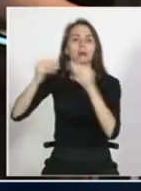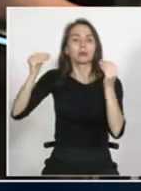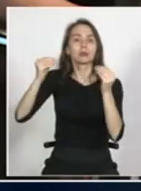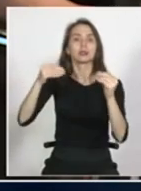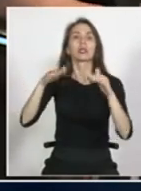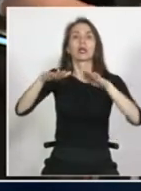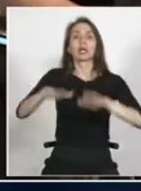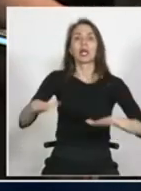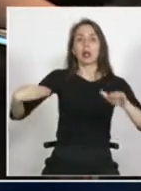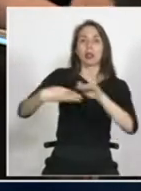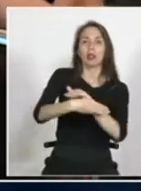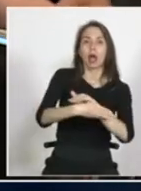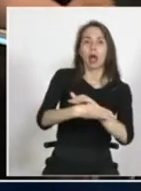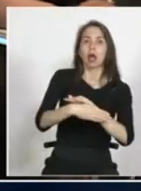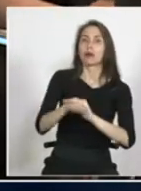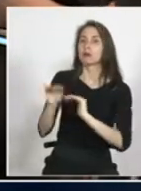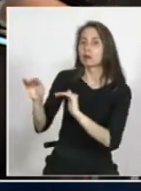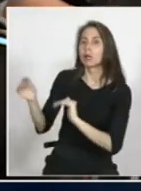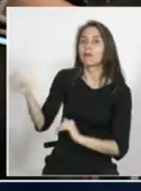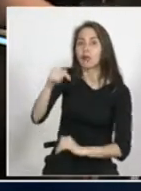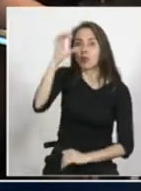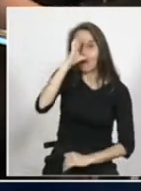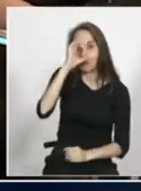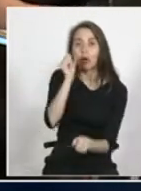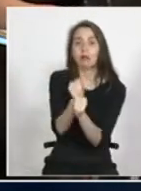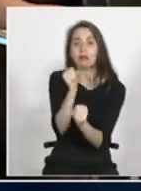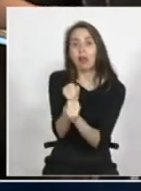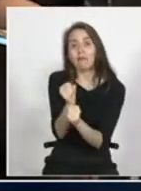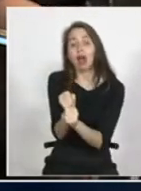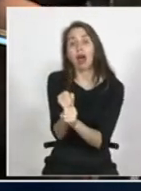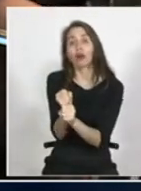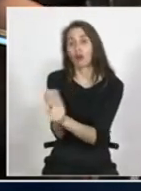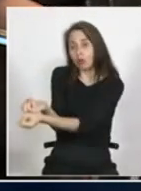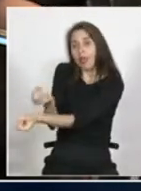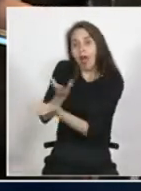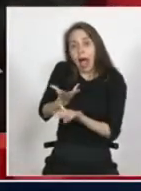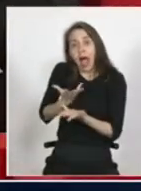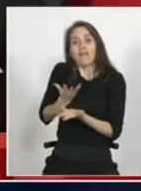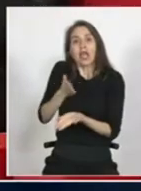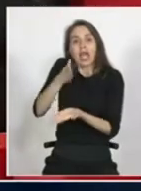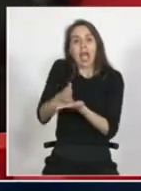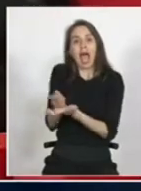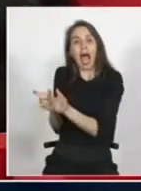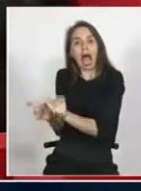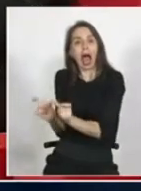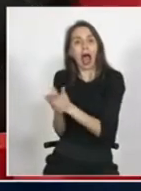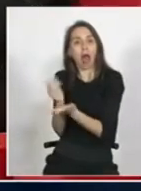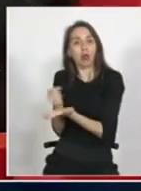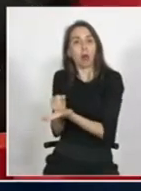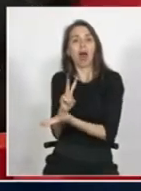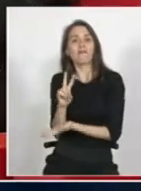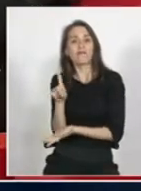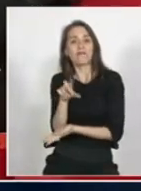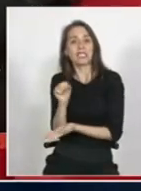porque no tenemos una posibilidad de decirles vengo a buscar trabajo por ejemplo tenemos solamente una visa de trabajo cuando ya están en Chile nadie les da trabajo